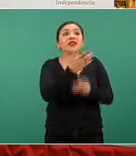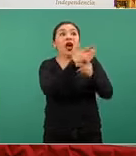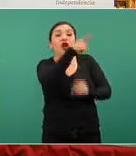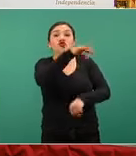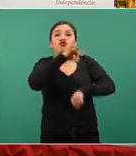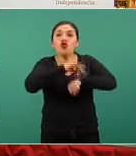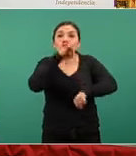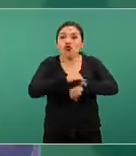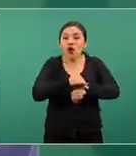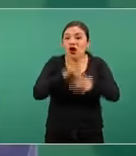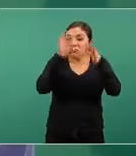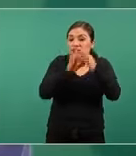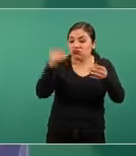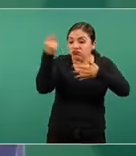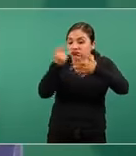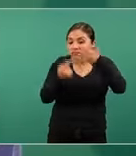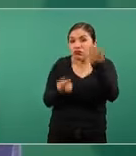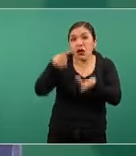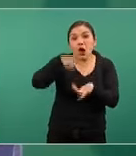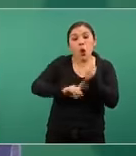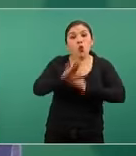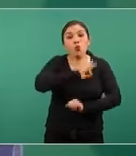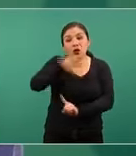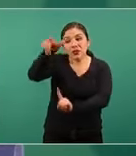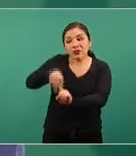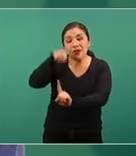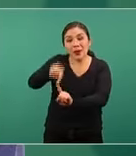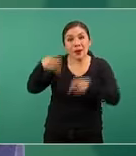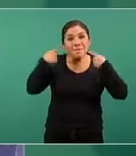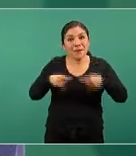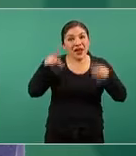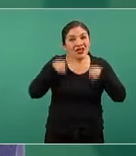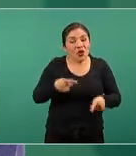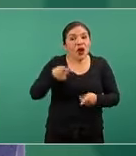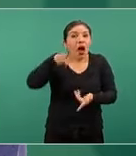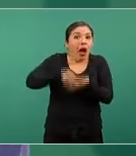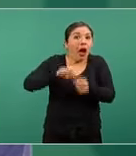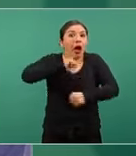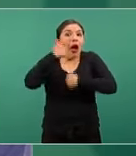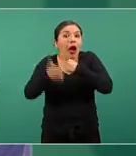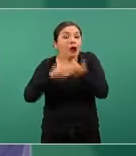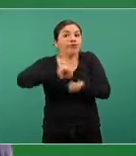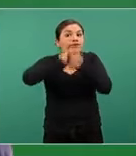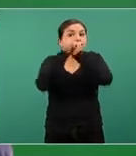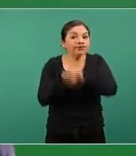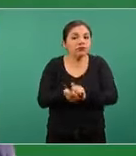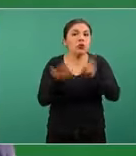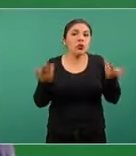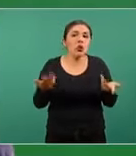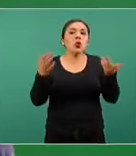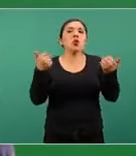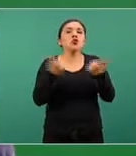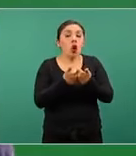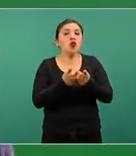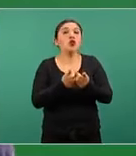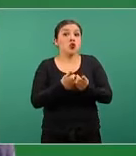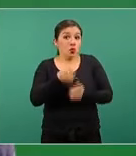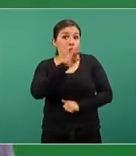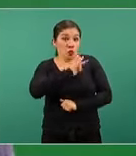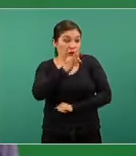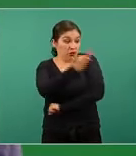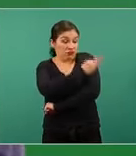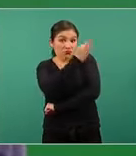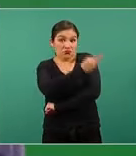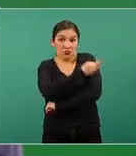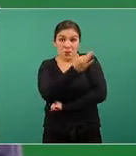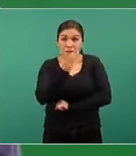o dijo y qué implicaciones tiene para esta persona en particular o ya sea por el uso potencial de la